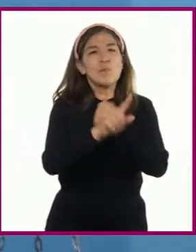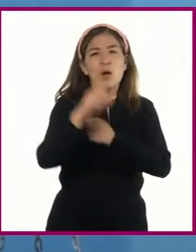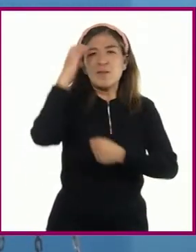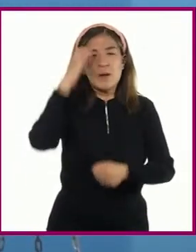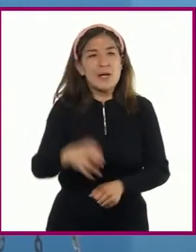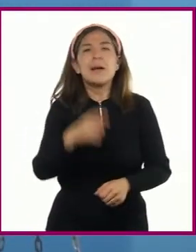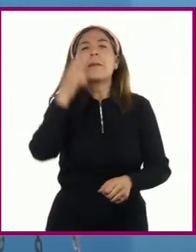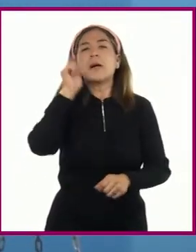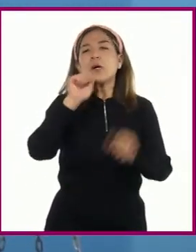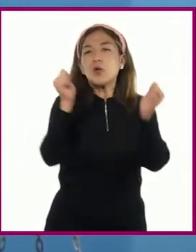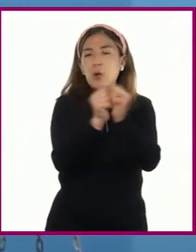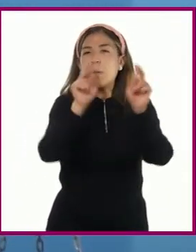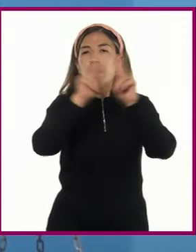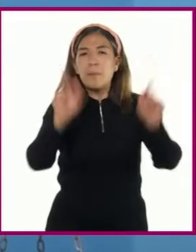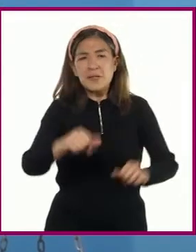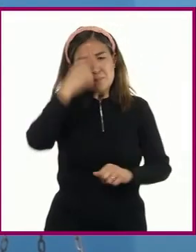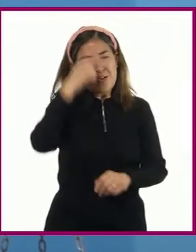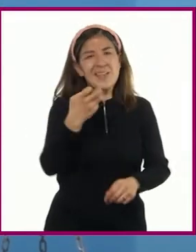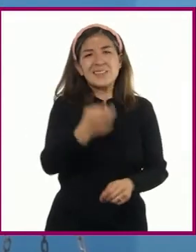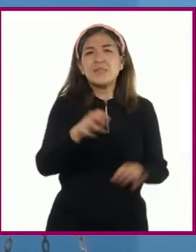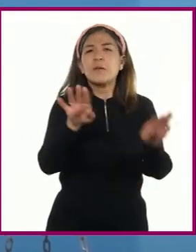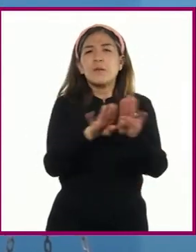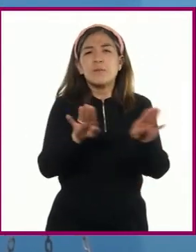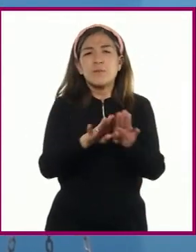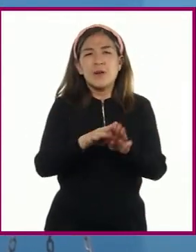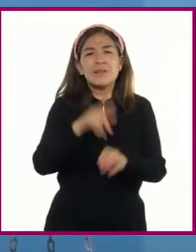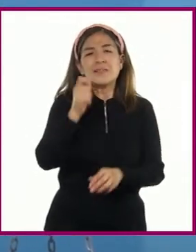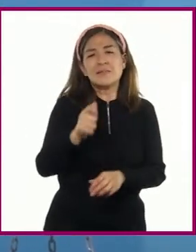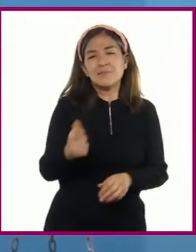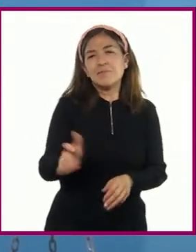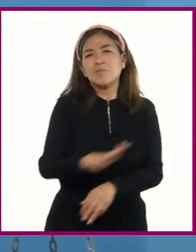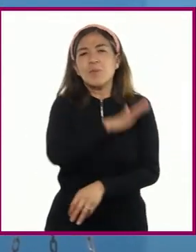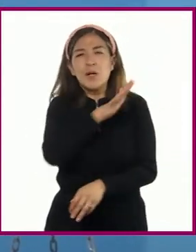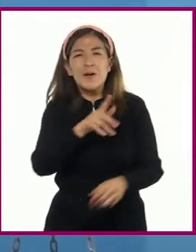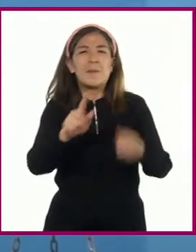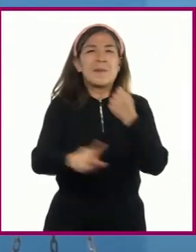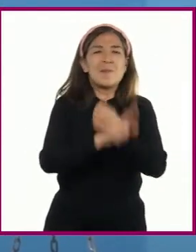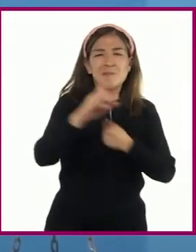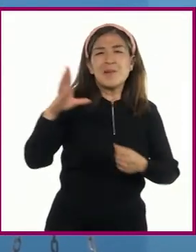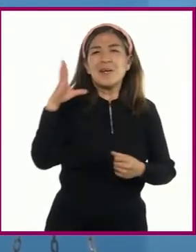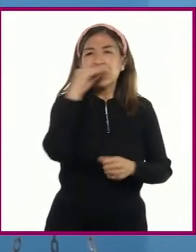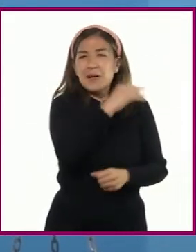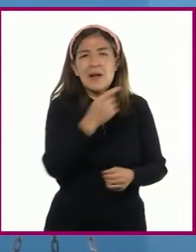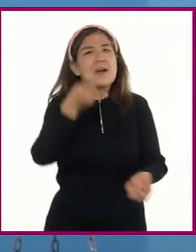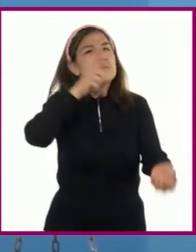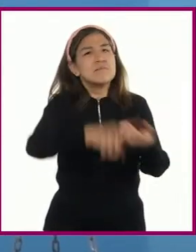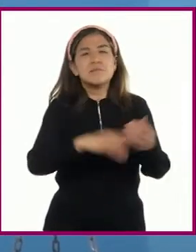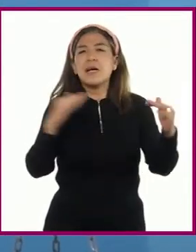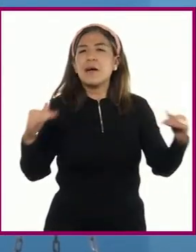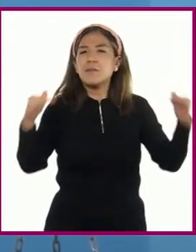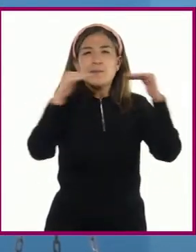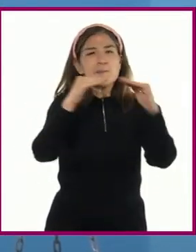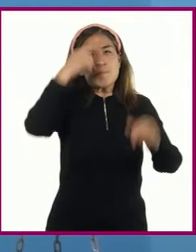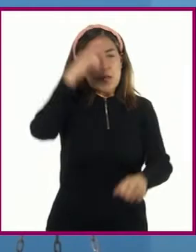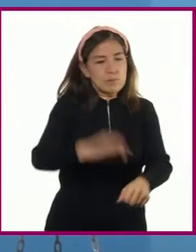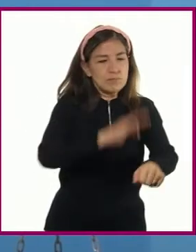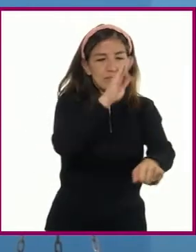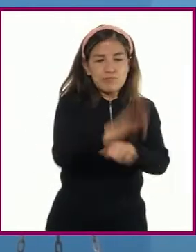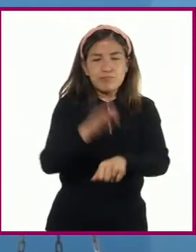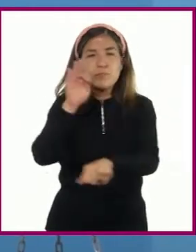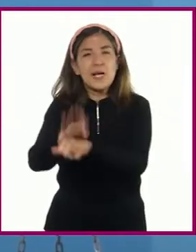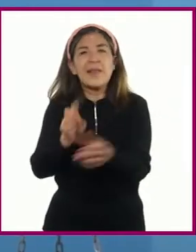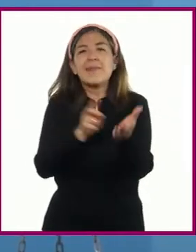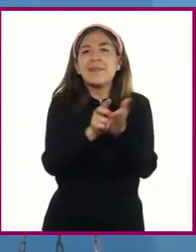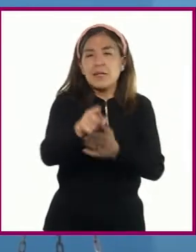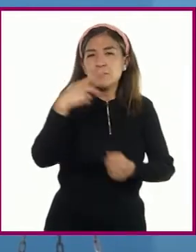discriminación racial y para exigir legislación sobre derechos civiles orientados a proteger los derechos de los